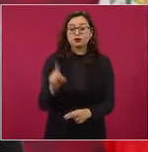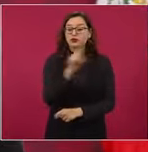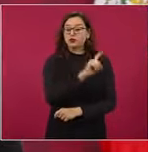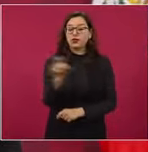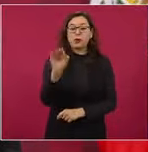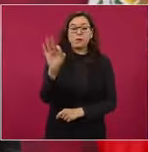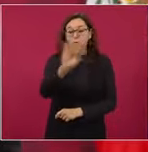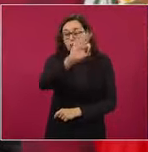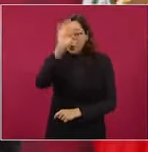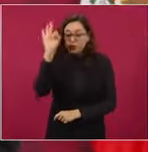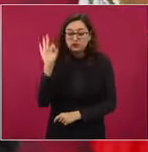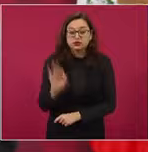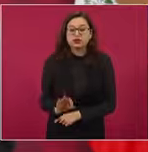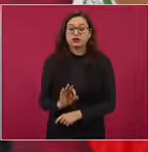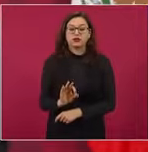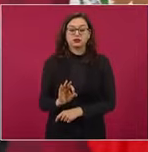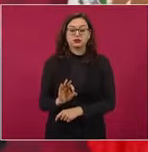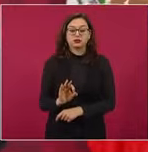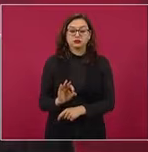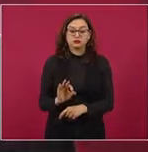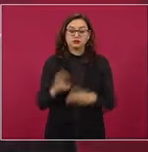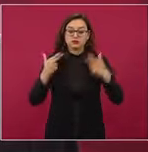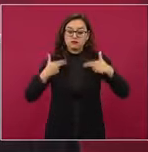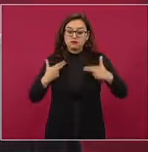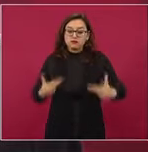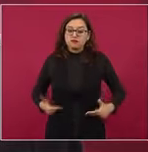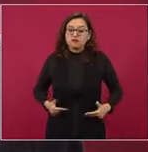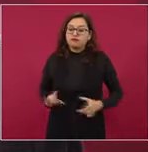absolutamente humanos,